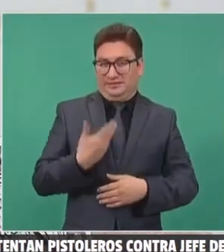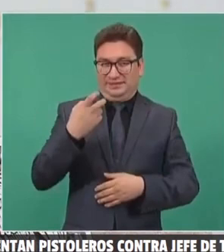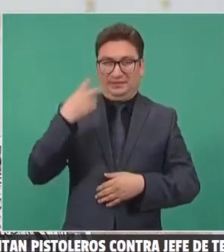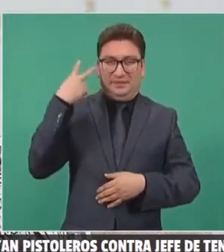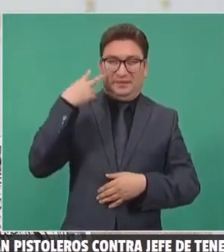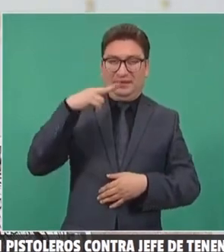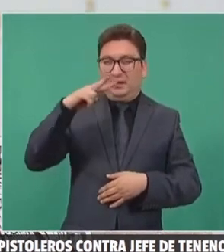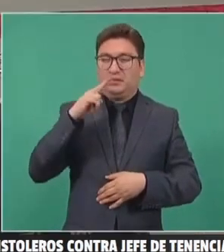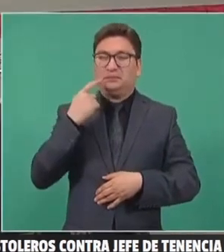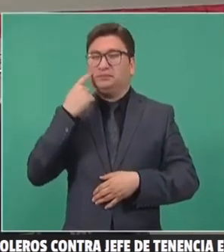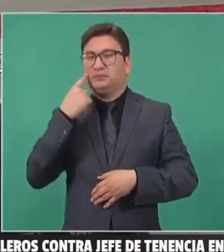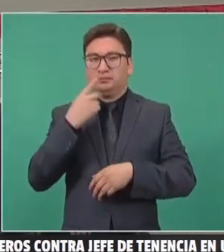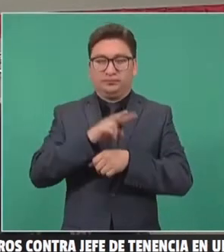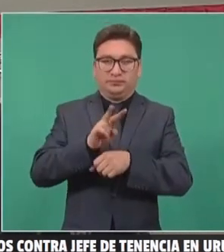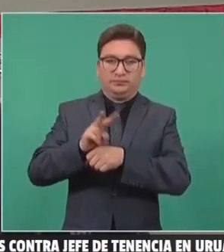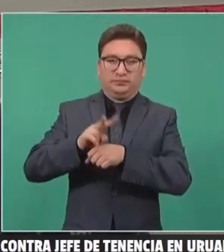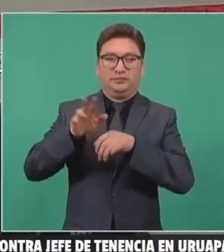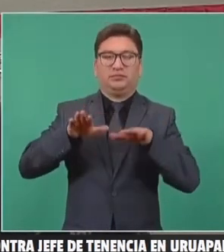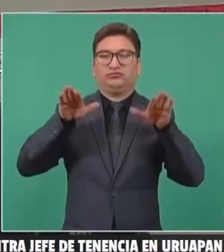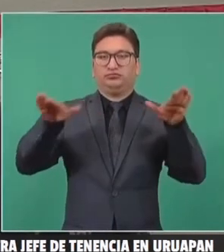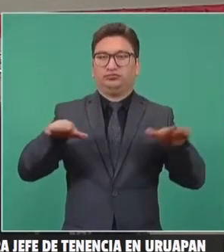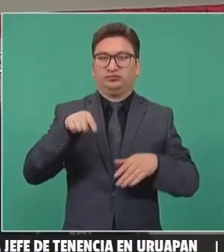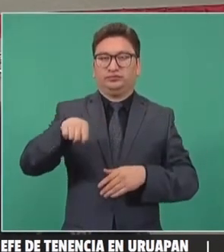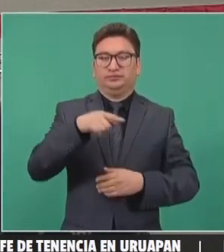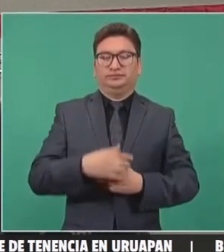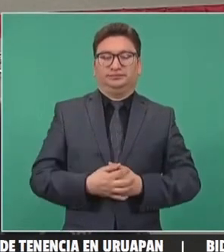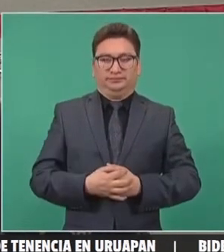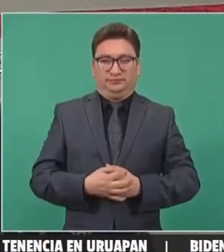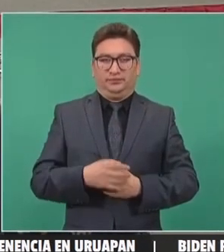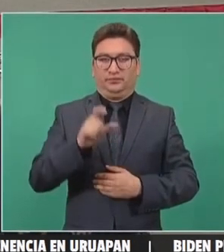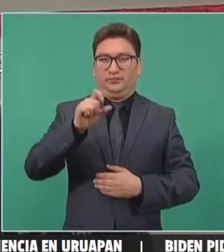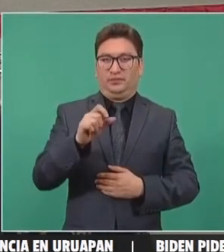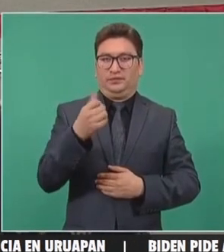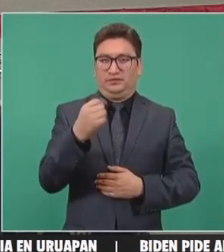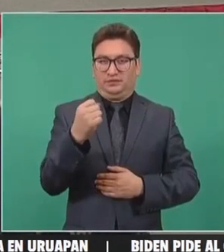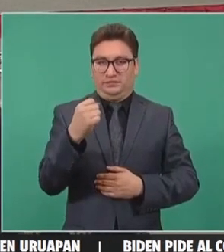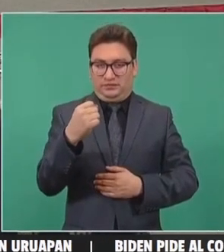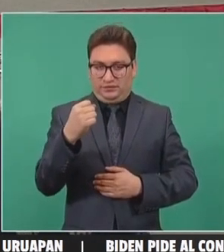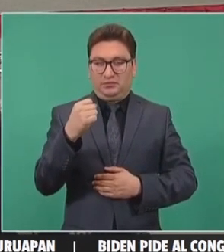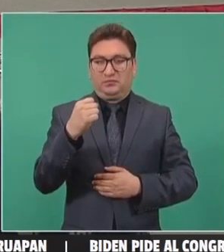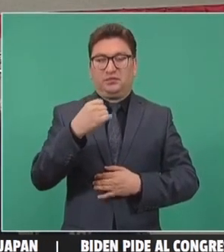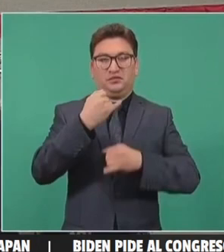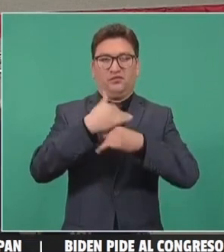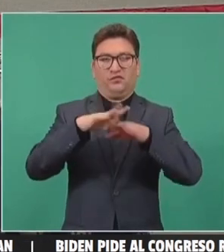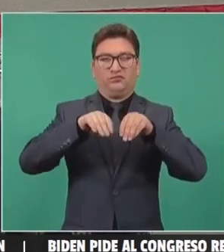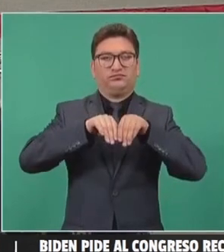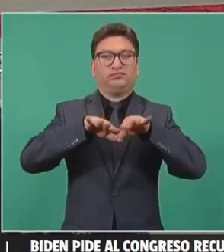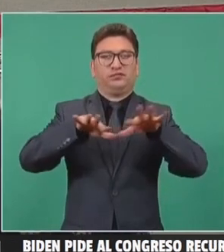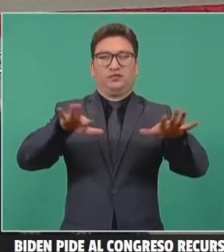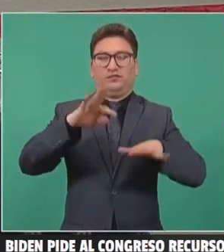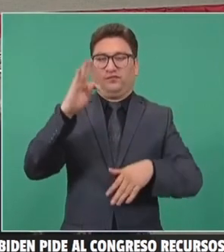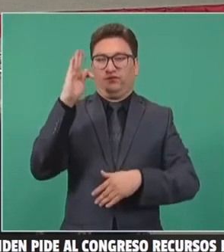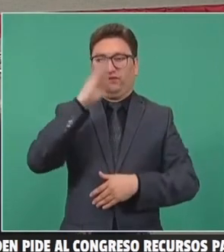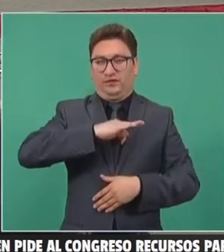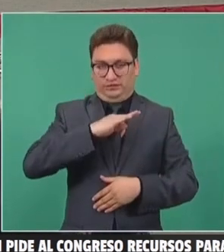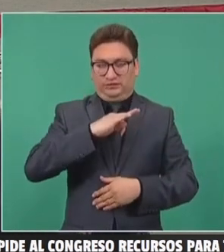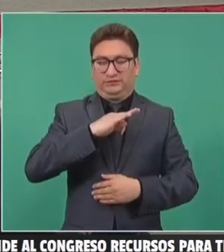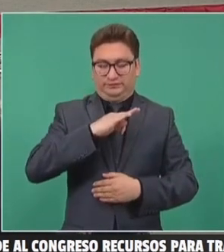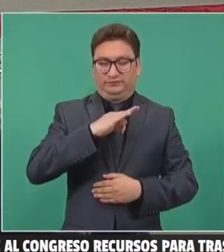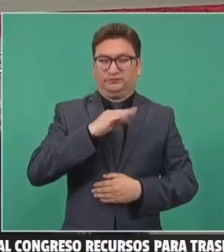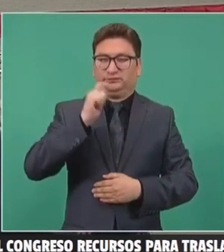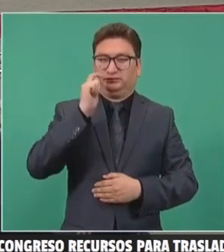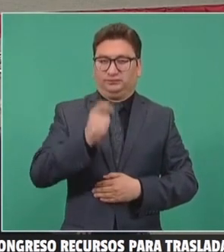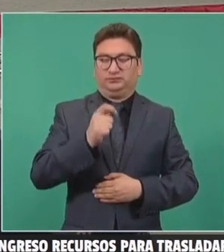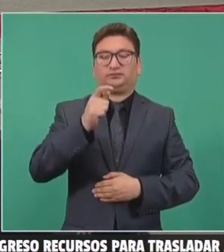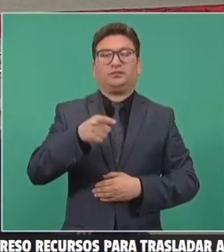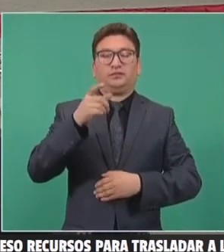supervisando el aeropuerto de Santa Lucía. El 20 de septiembre circuló información falsa indicando que la